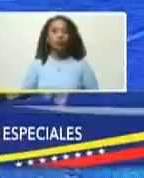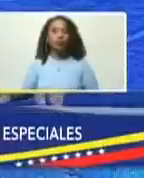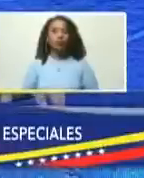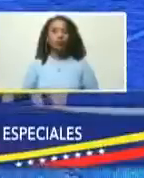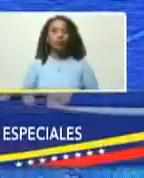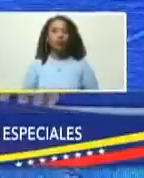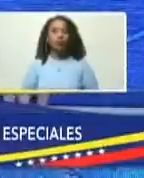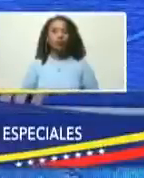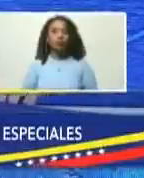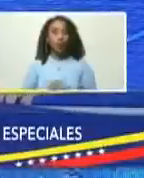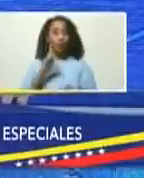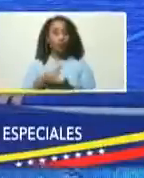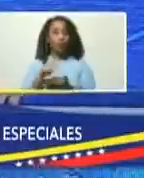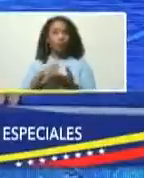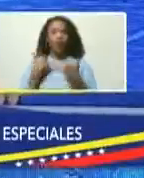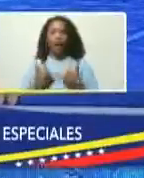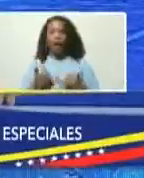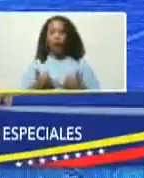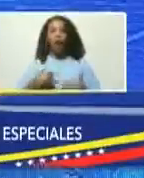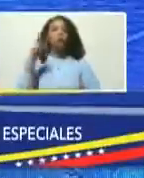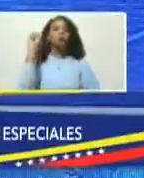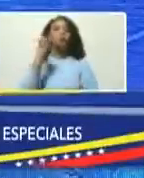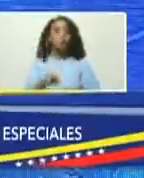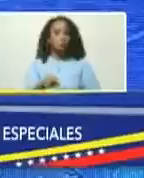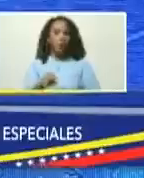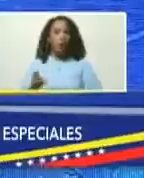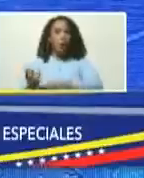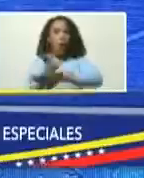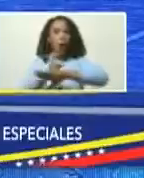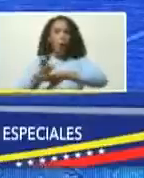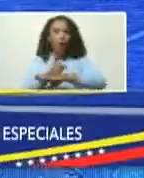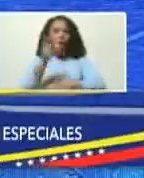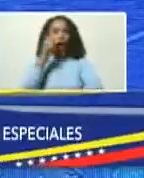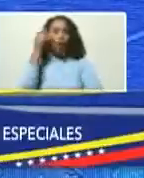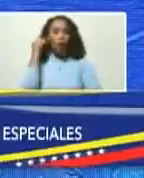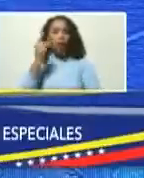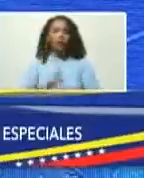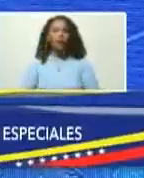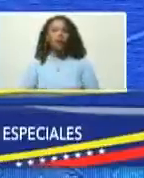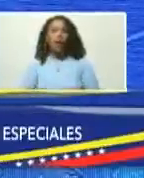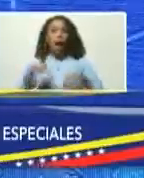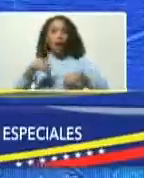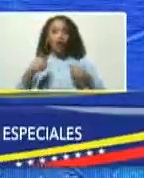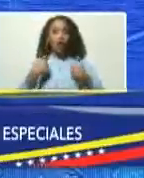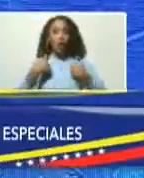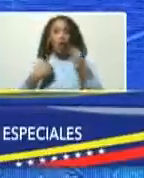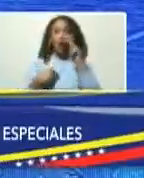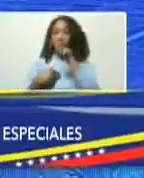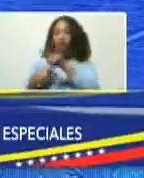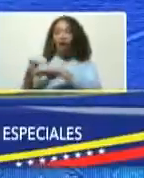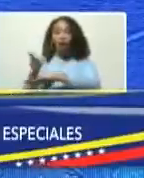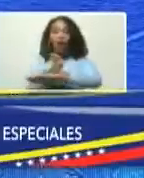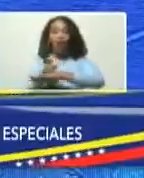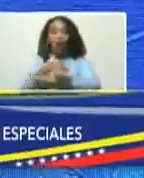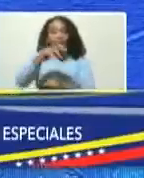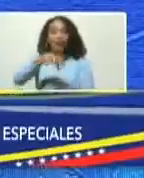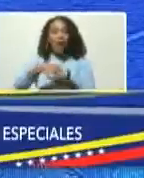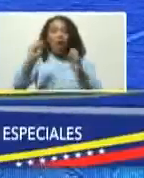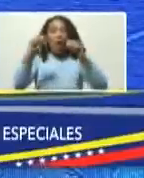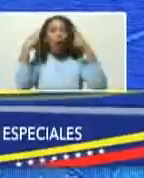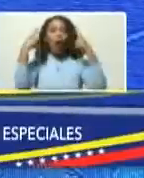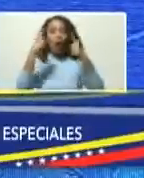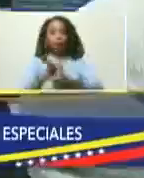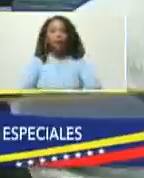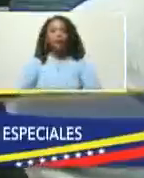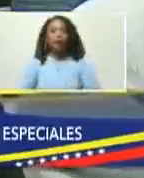Presentes también los gobernadores, ¿verdad? Aquí veo al gobernador del estado de La Guaira,